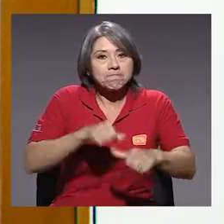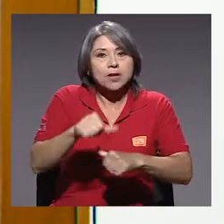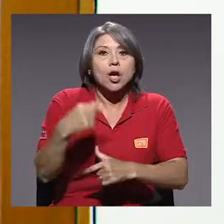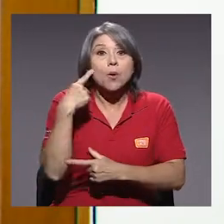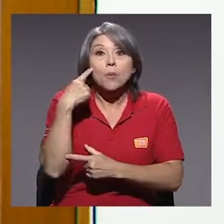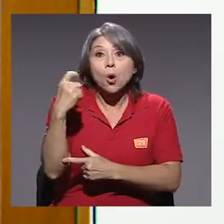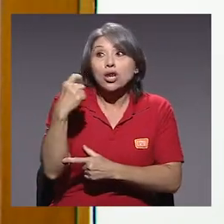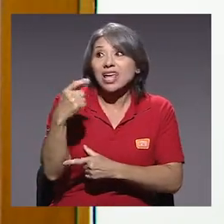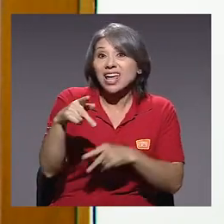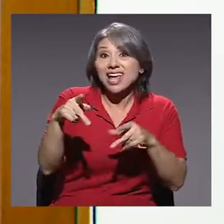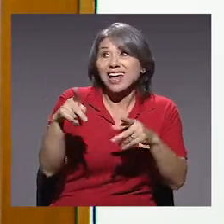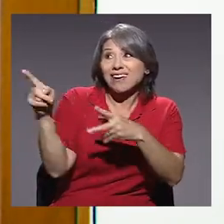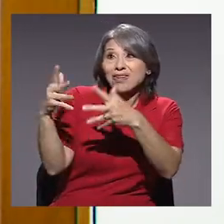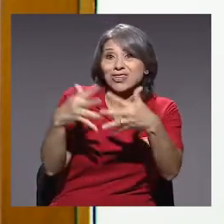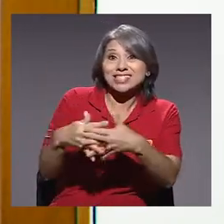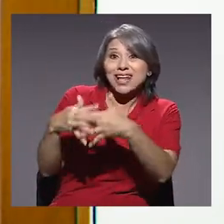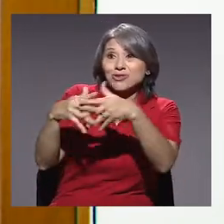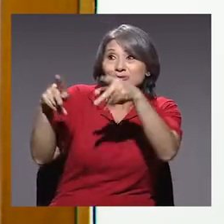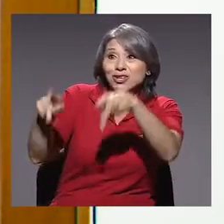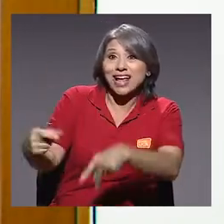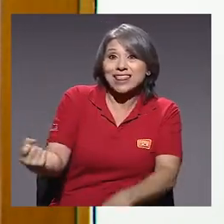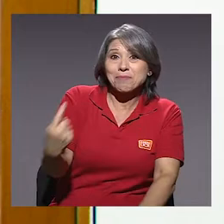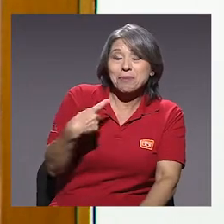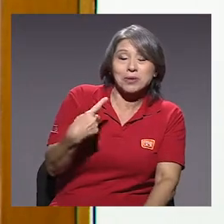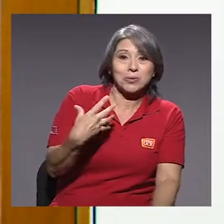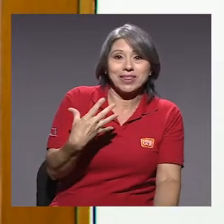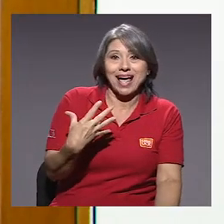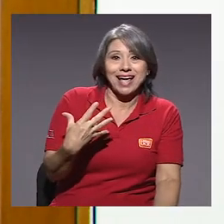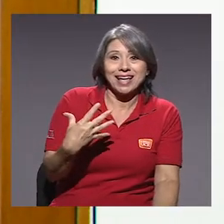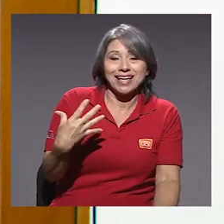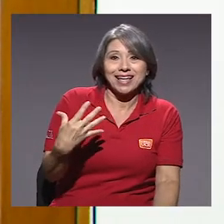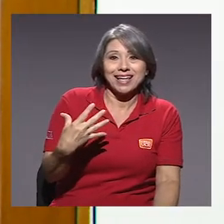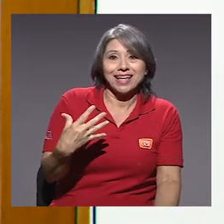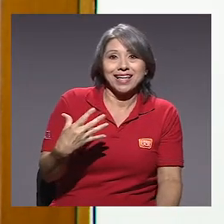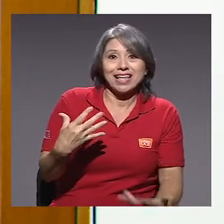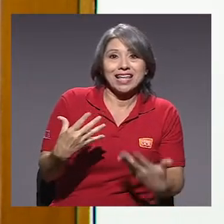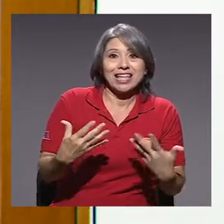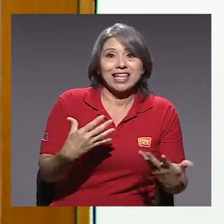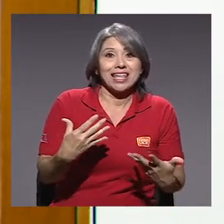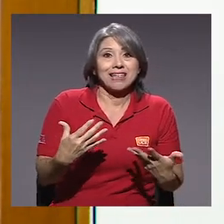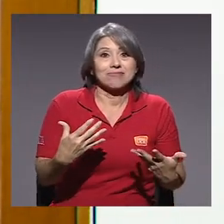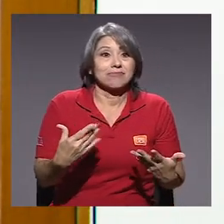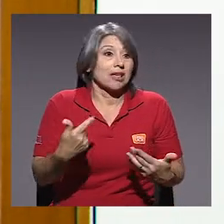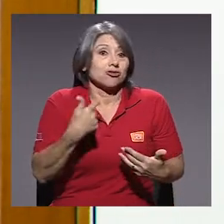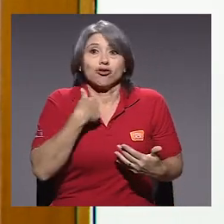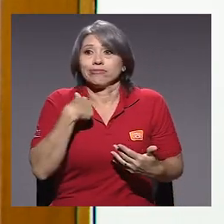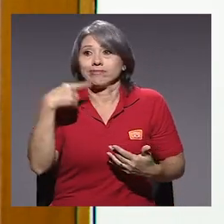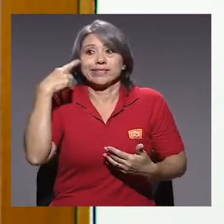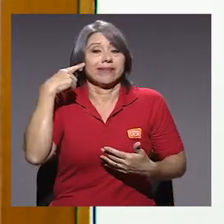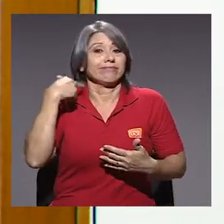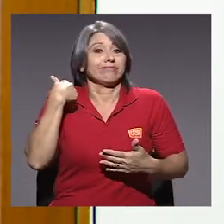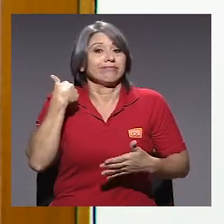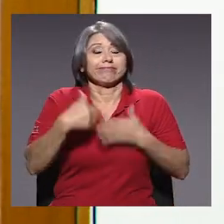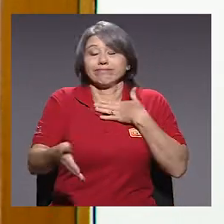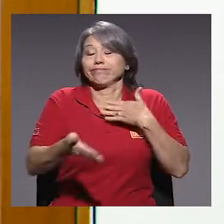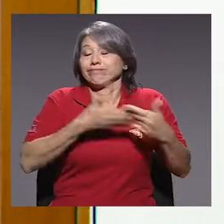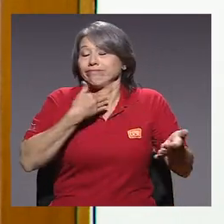digamos, cuando la gente me pregunta en Estados Unidos, bueno, lo que les decía, que han apostado, yo aposté todo.